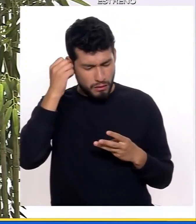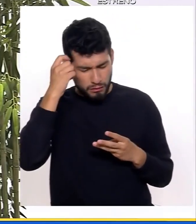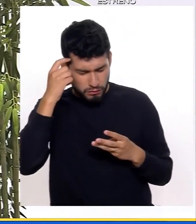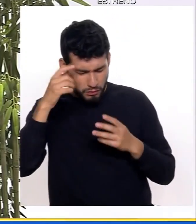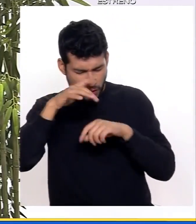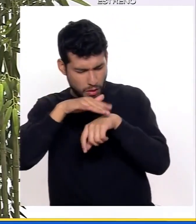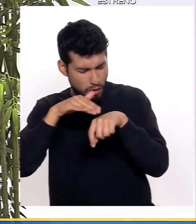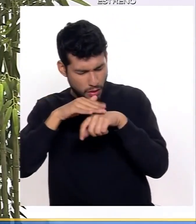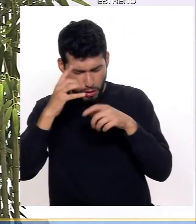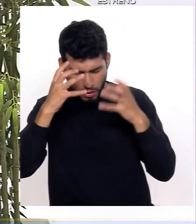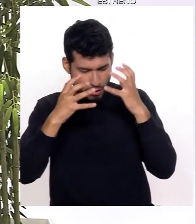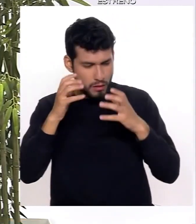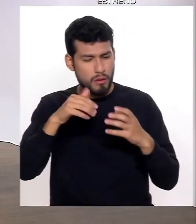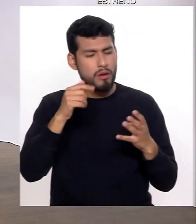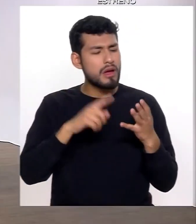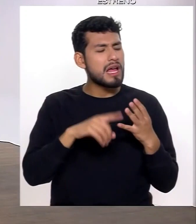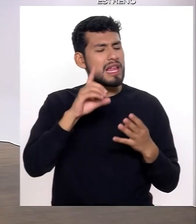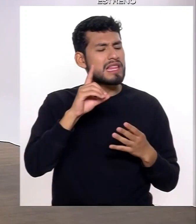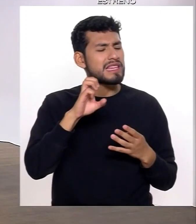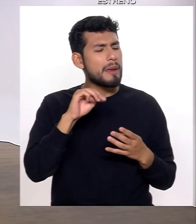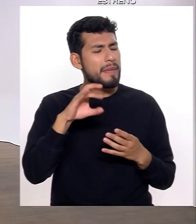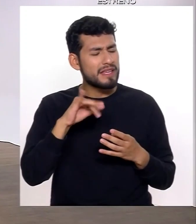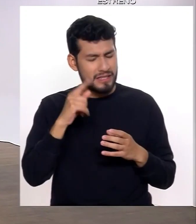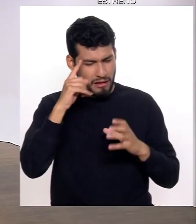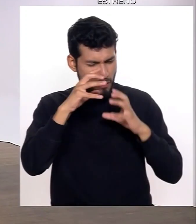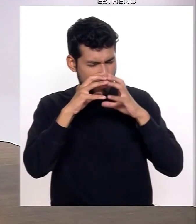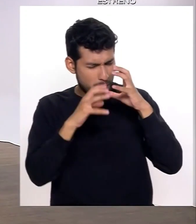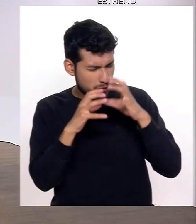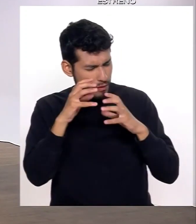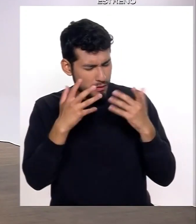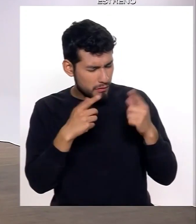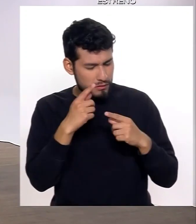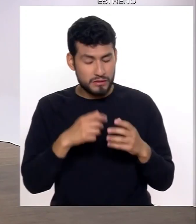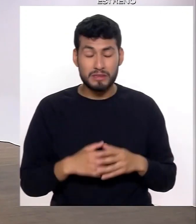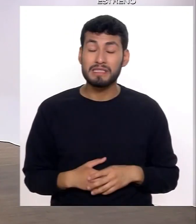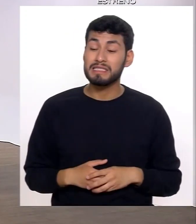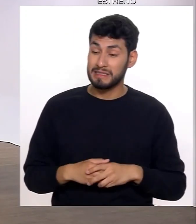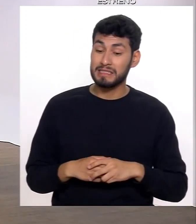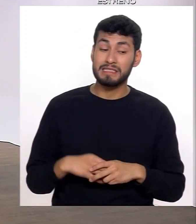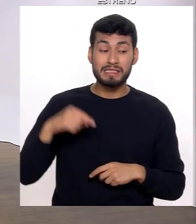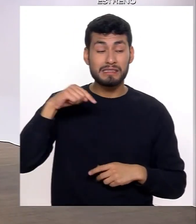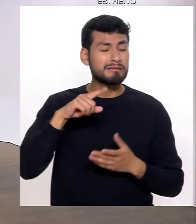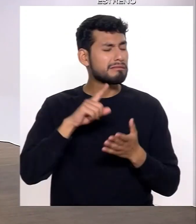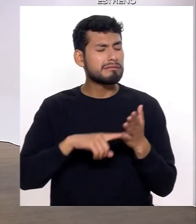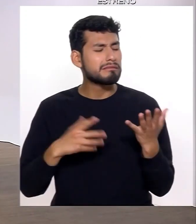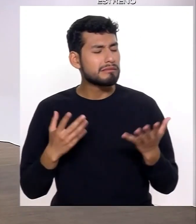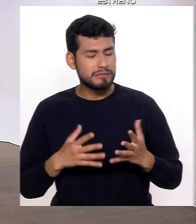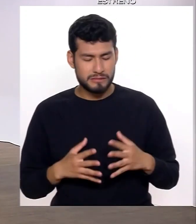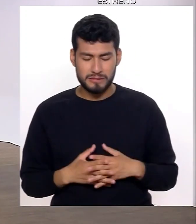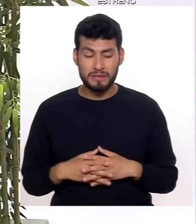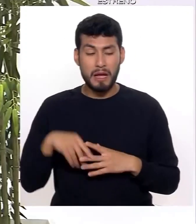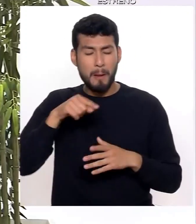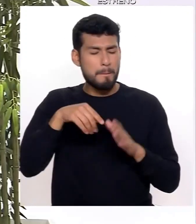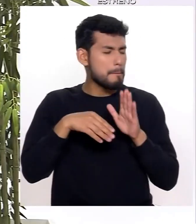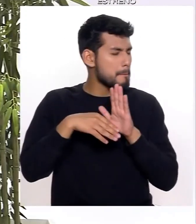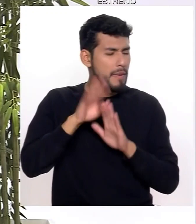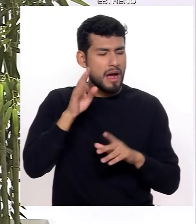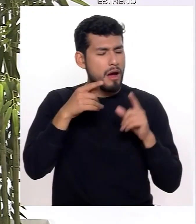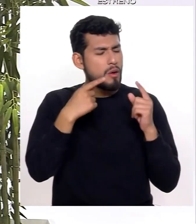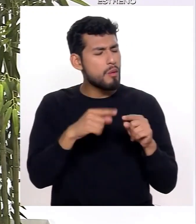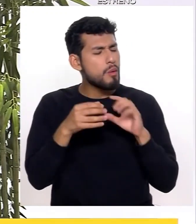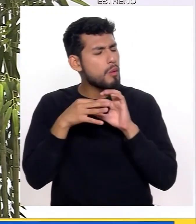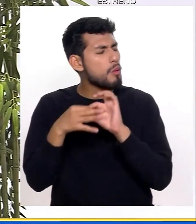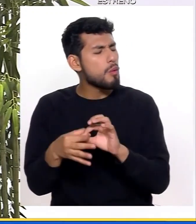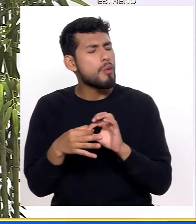se dan más en los adultos, el tipo de las demencias. Y, básicamente, son los cuadros que están más vinculados